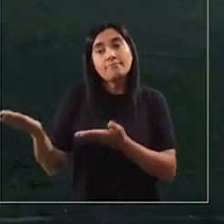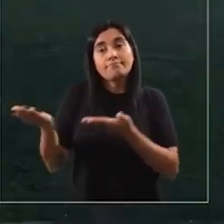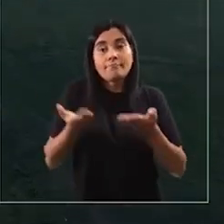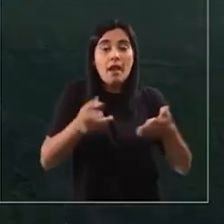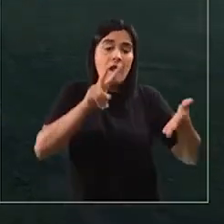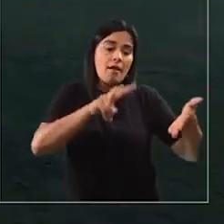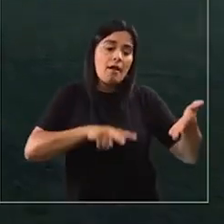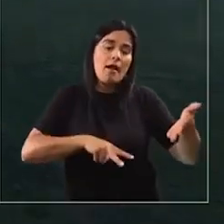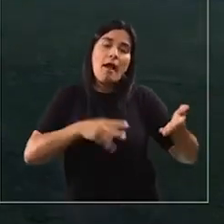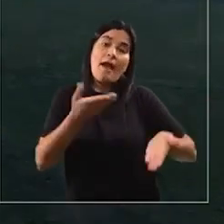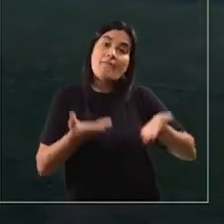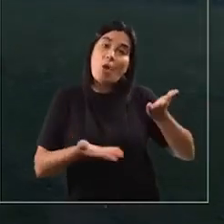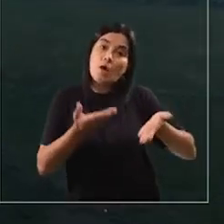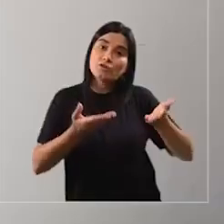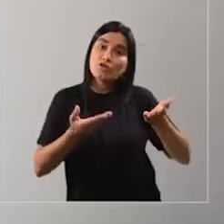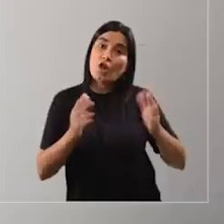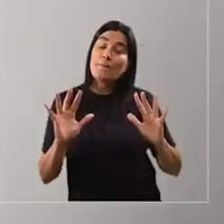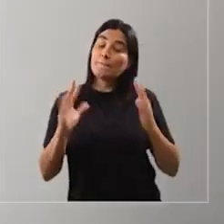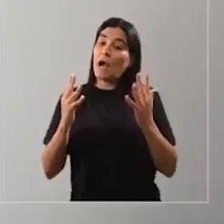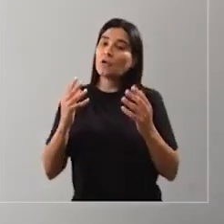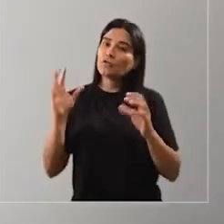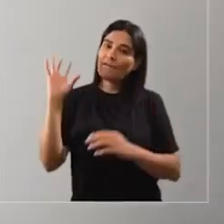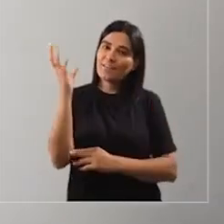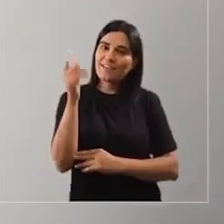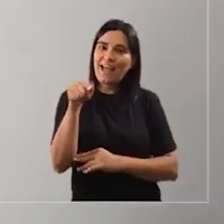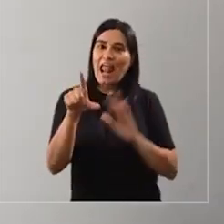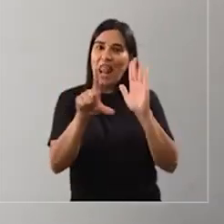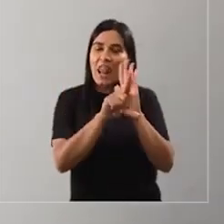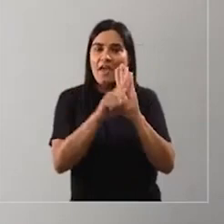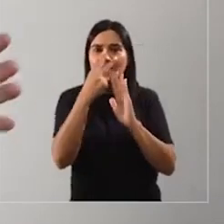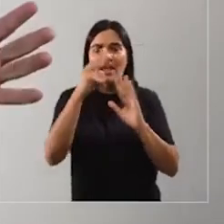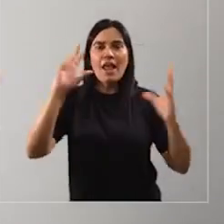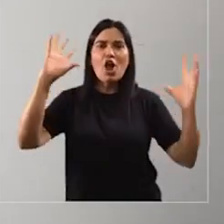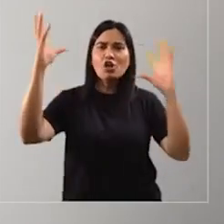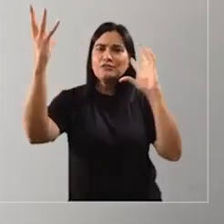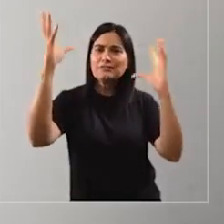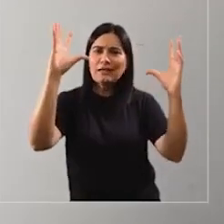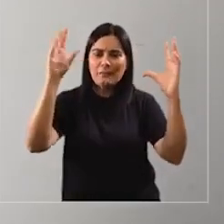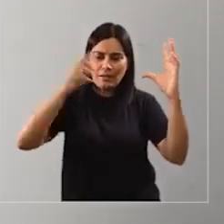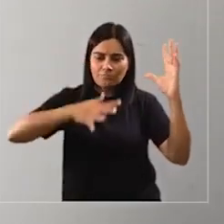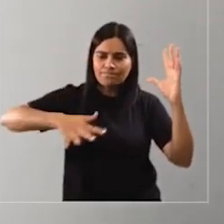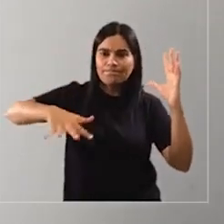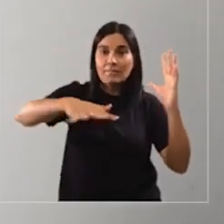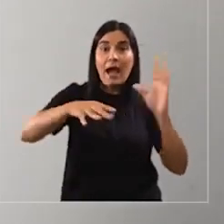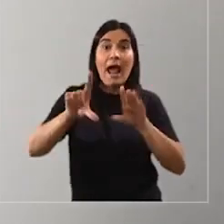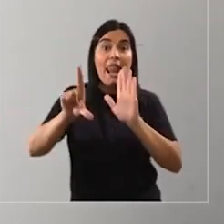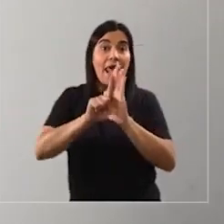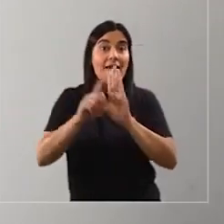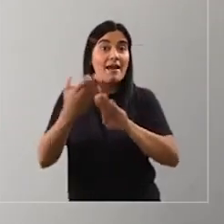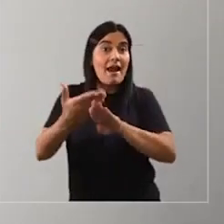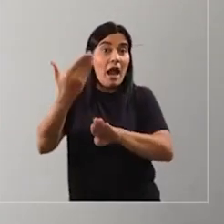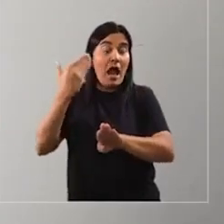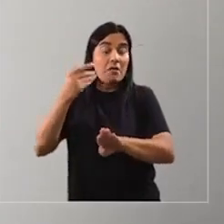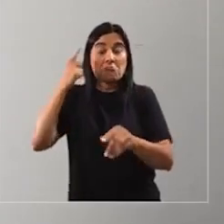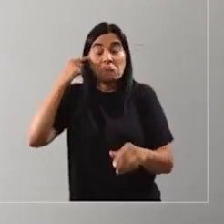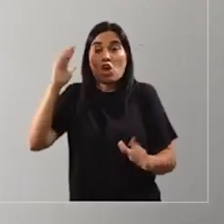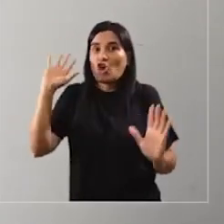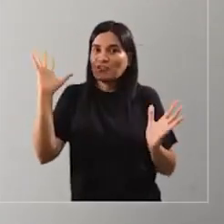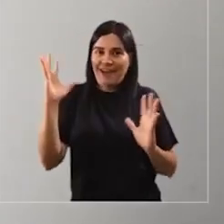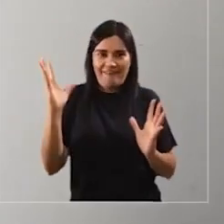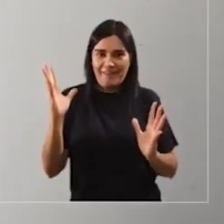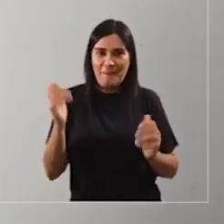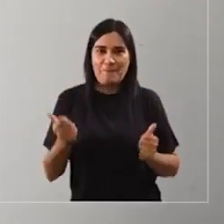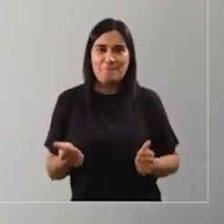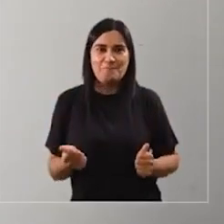sistema de evaluación de impacto ambiental. Una ley que ha permitido visibilizar un ecosistema que yo diría que antes de la ley no